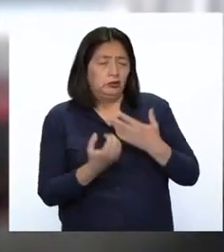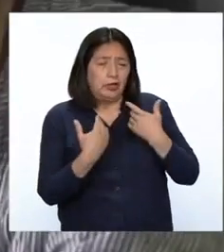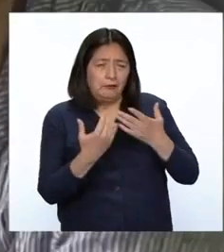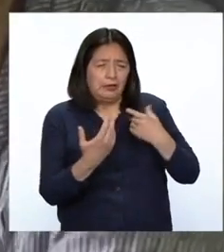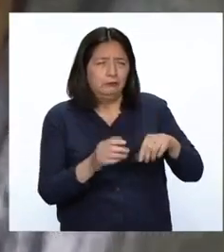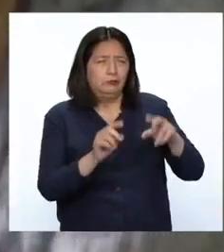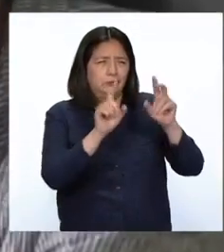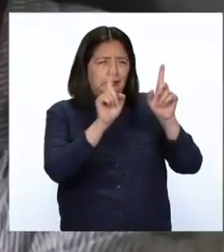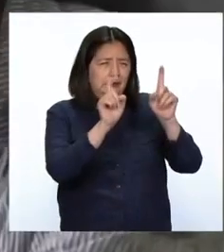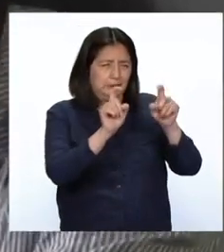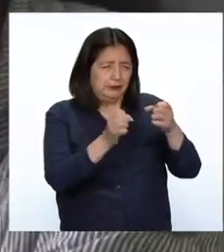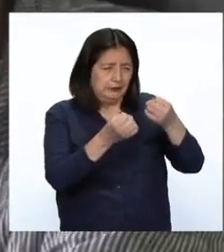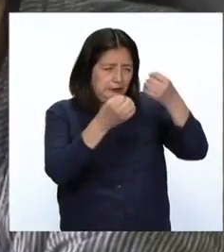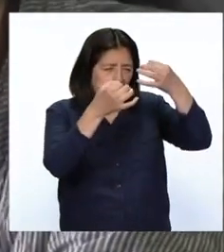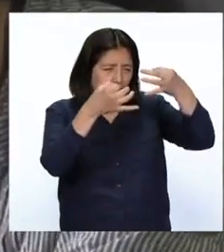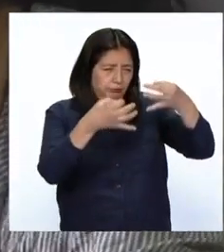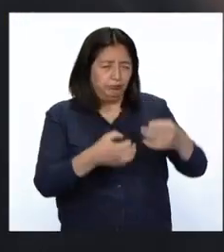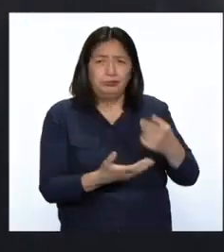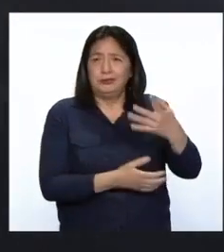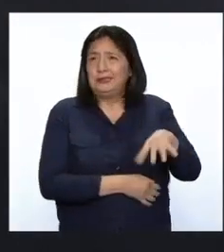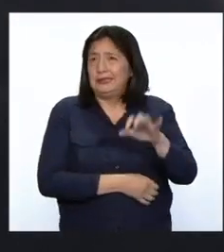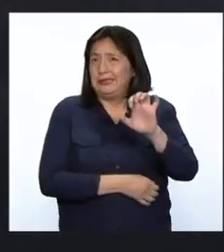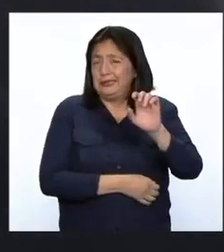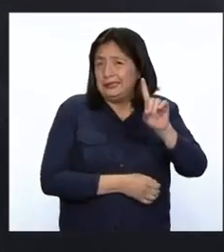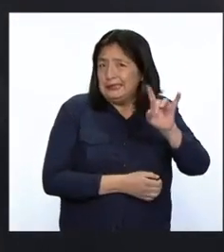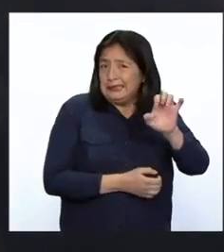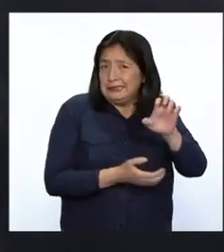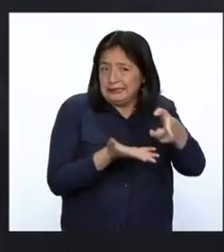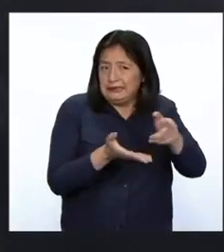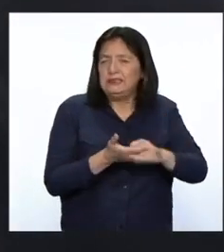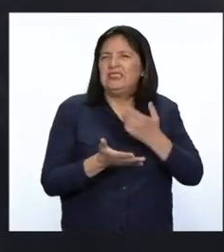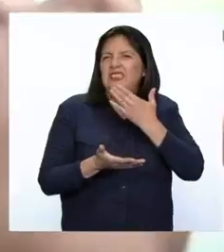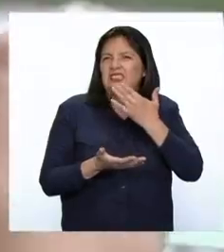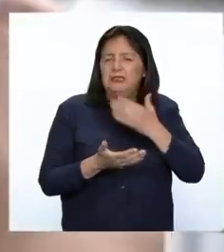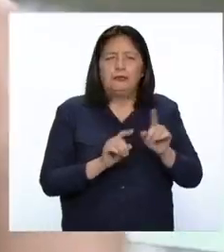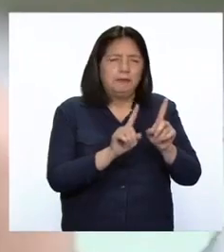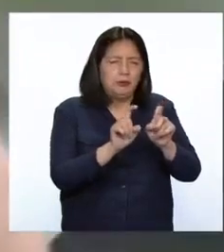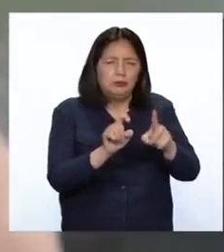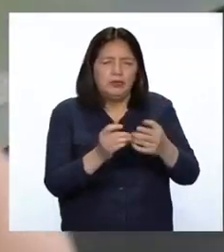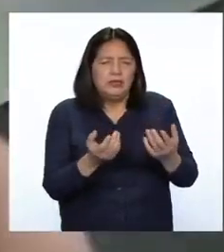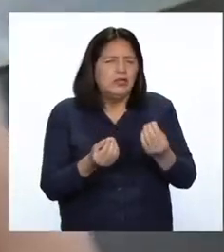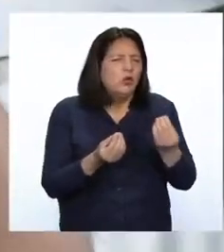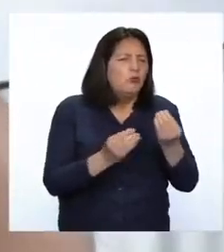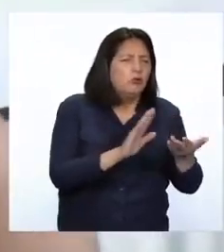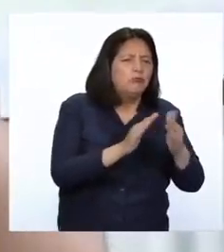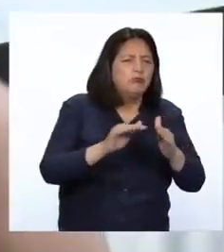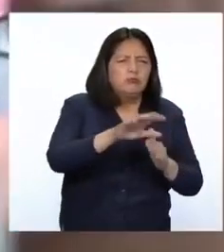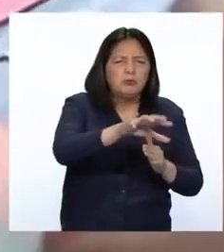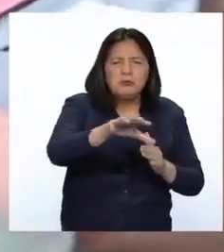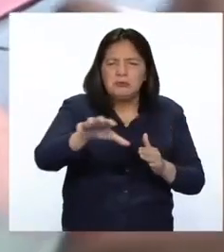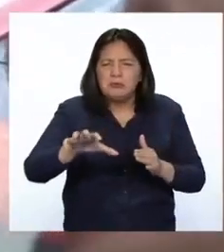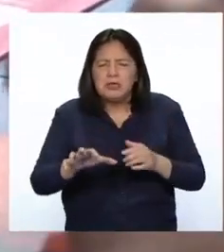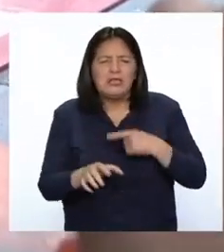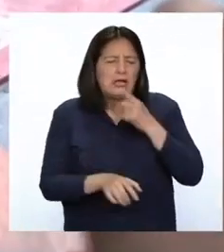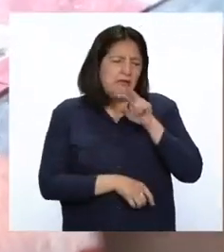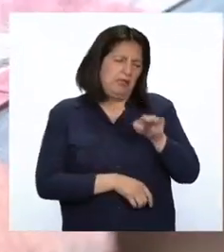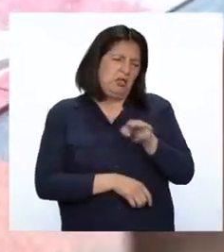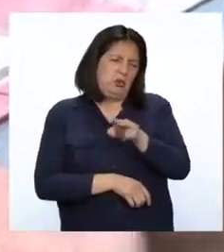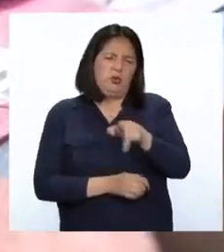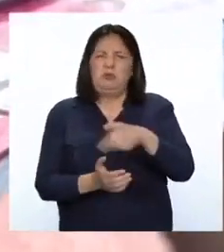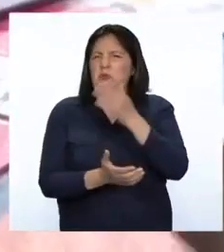el ENDES, que es la encuesta nacional demográfica, ellos han establecido que el principal problema de este país